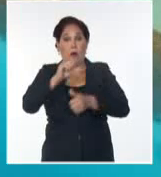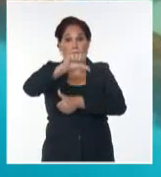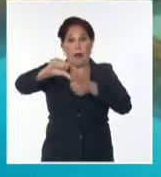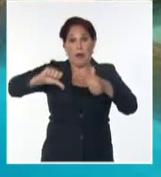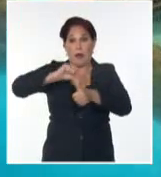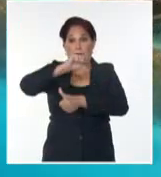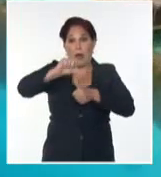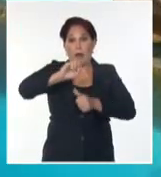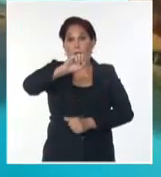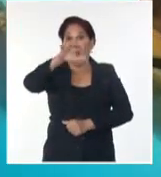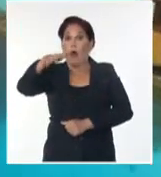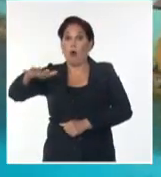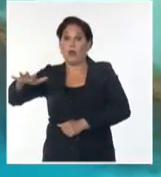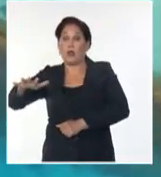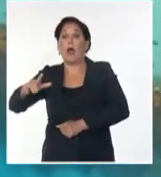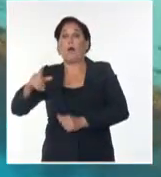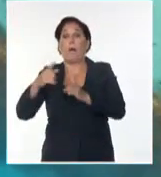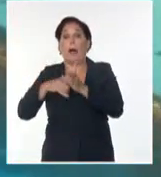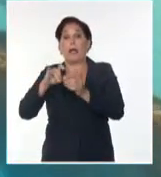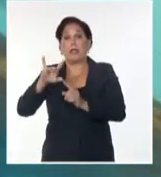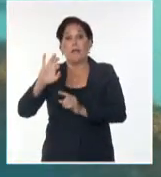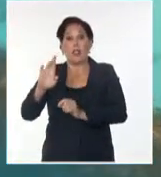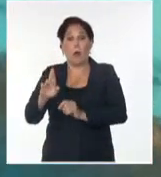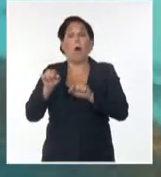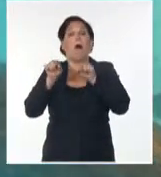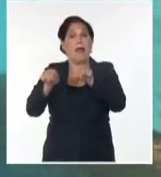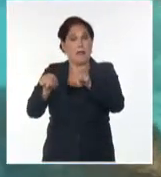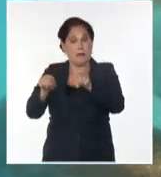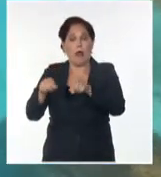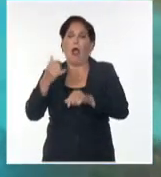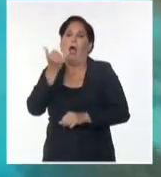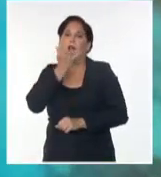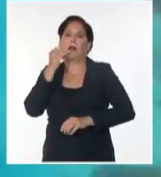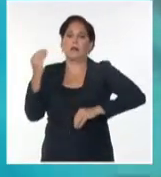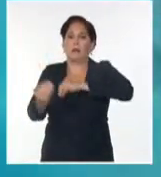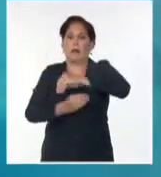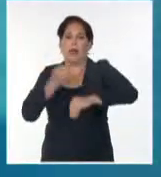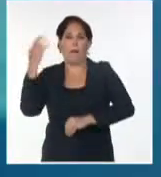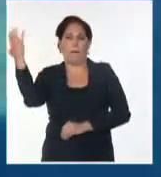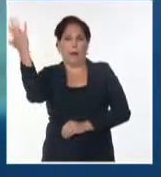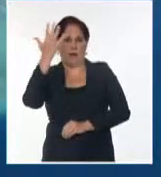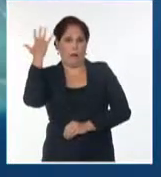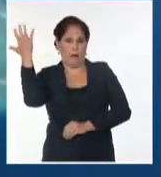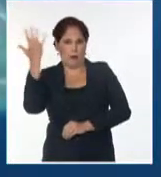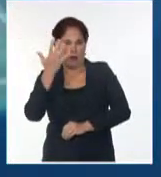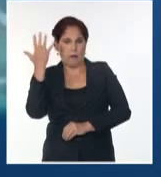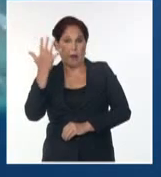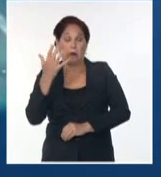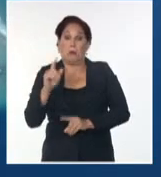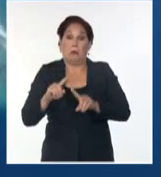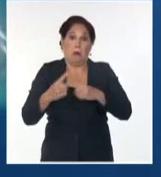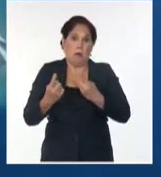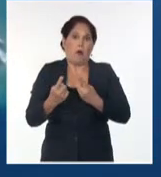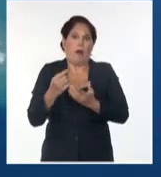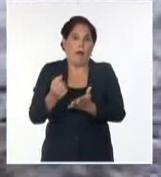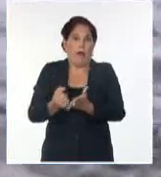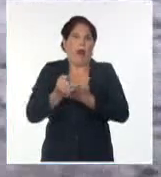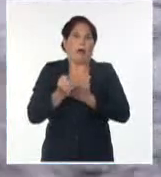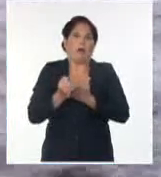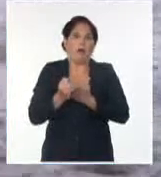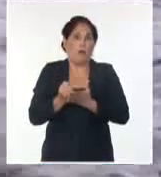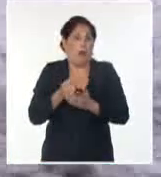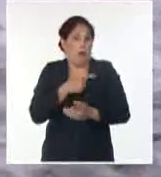Pacífico son los más afectados por las consecuencias de un cambio climático al que paradójicamente contribuye muy poco.